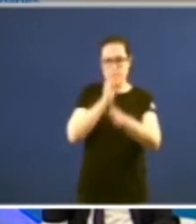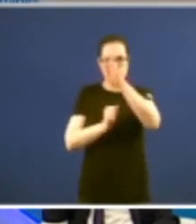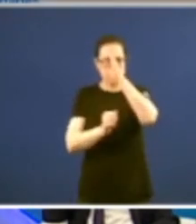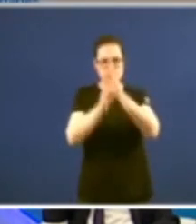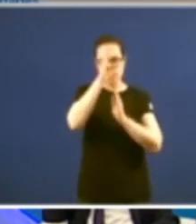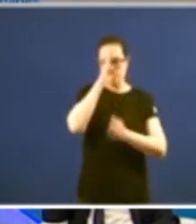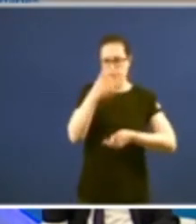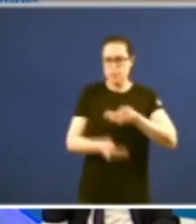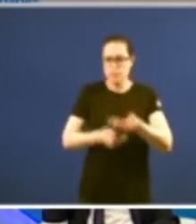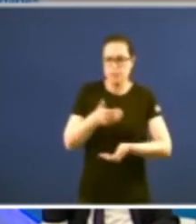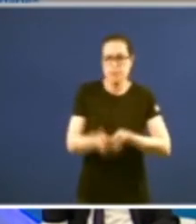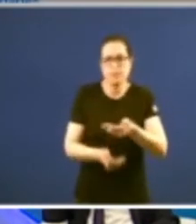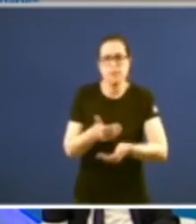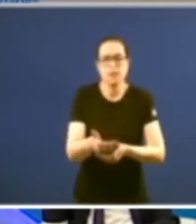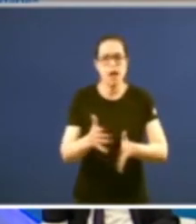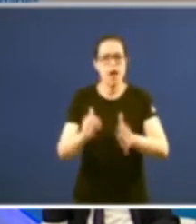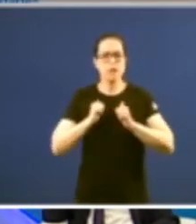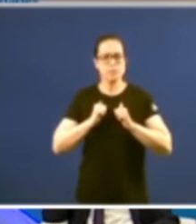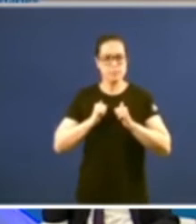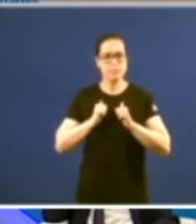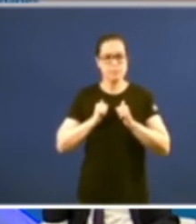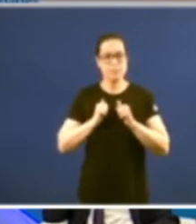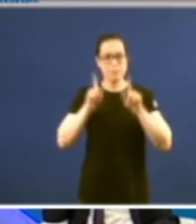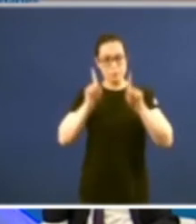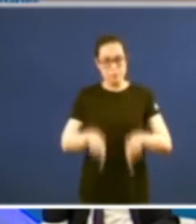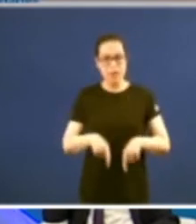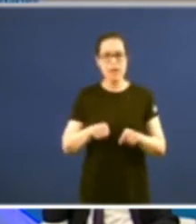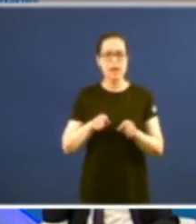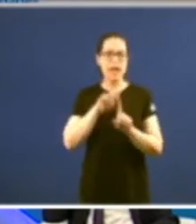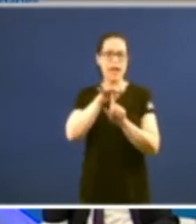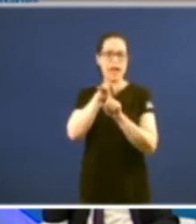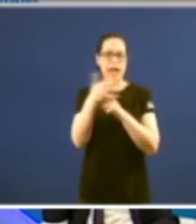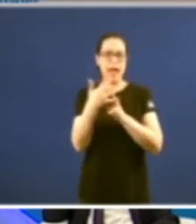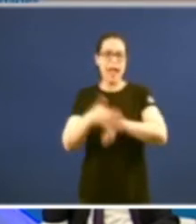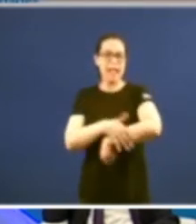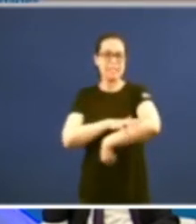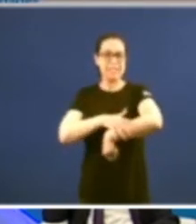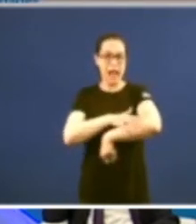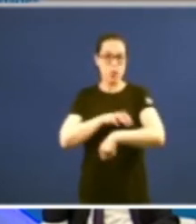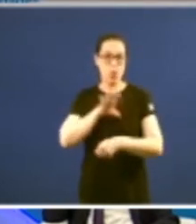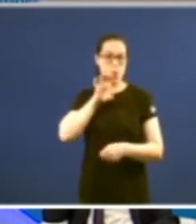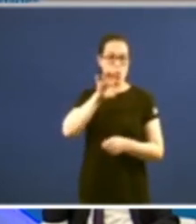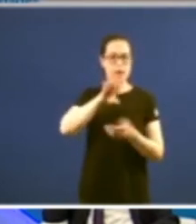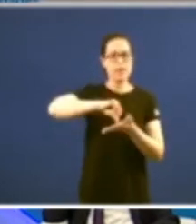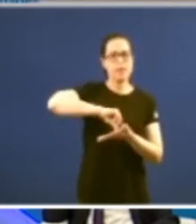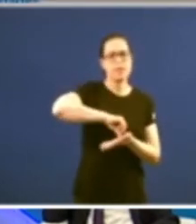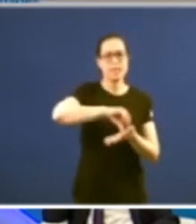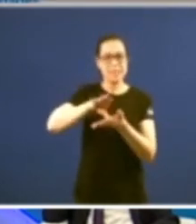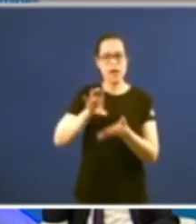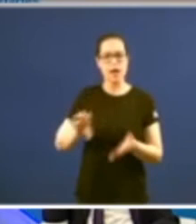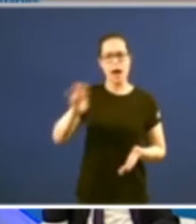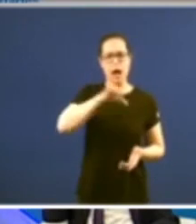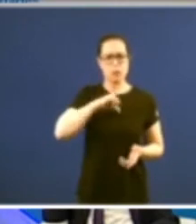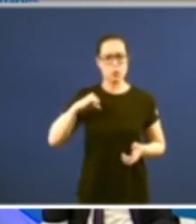e autonomismo mesmo na propia configuración do Estado coa particular forma de descentralización autonómica